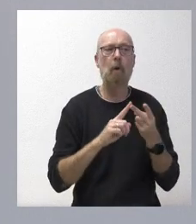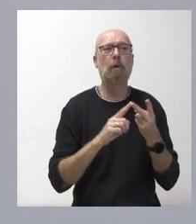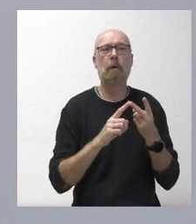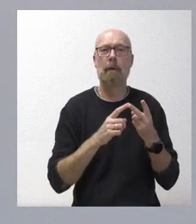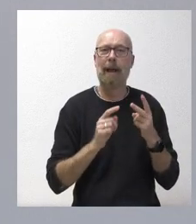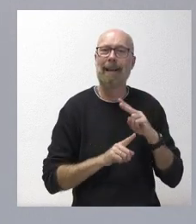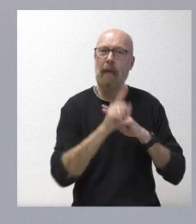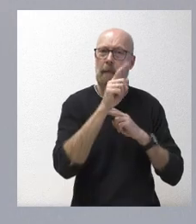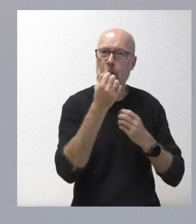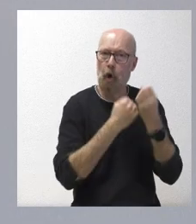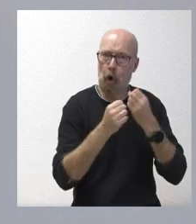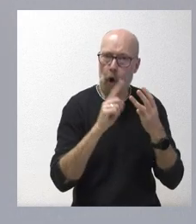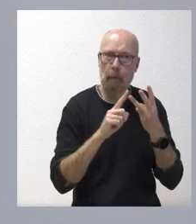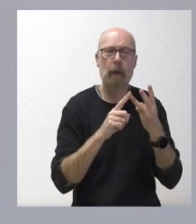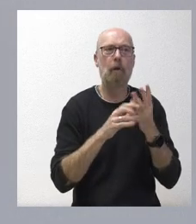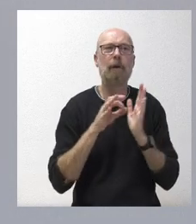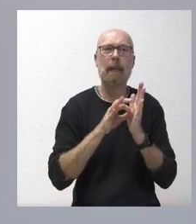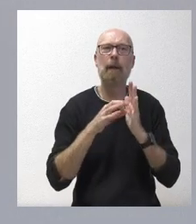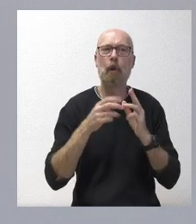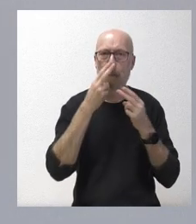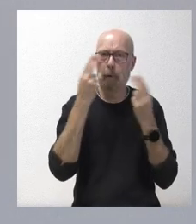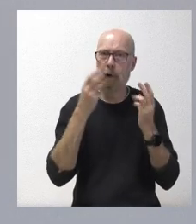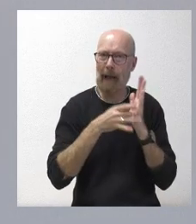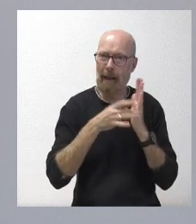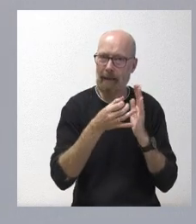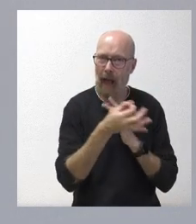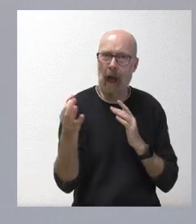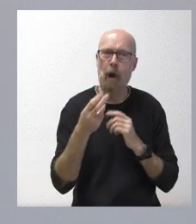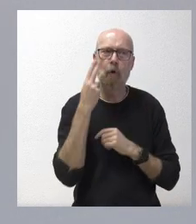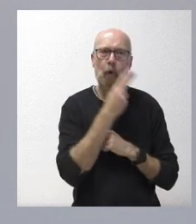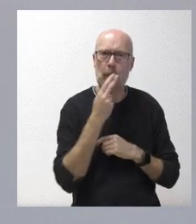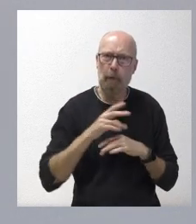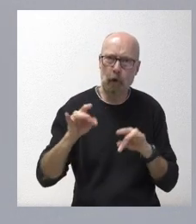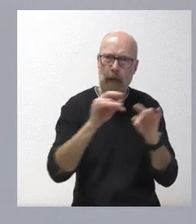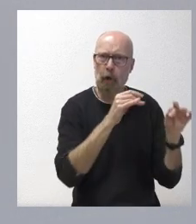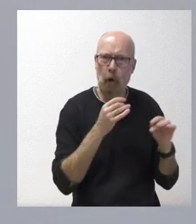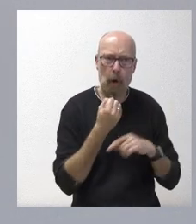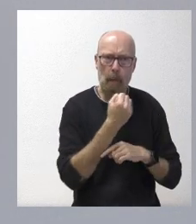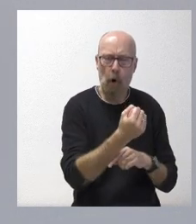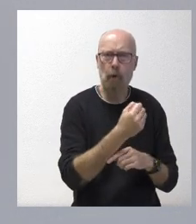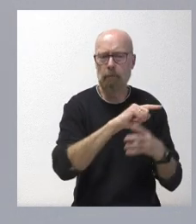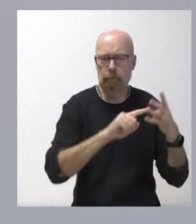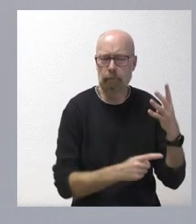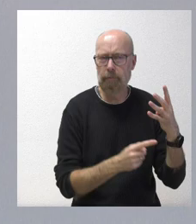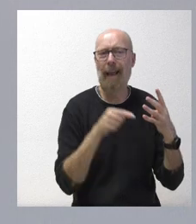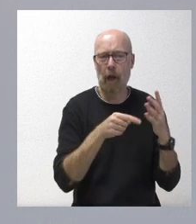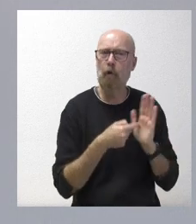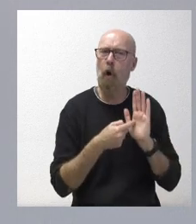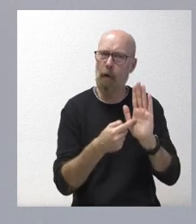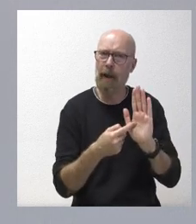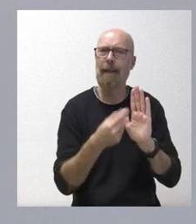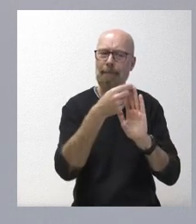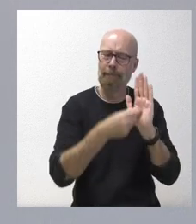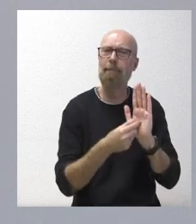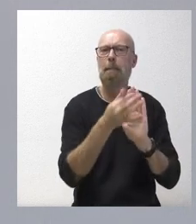que garantice servicios públicos de calidad, que garantice compromiso con el territorio. Y esto es lo que ofrecemos con el presupuesto. Yo invito a todos los grupos a que